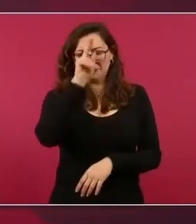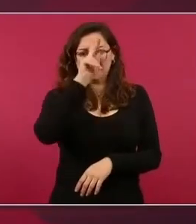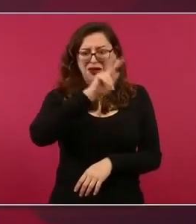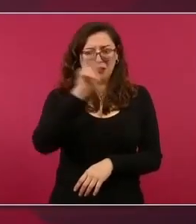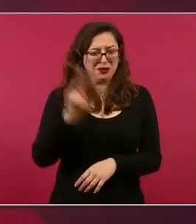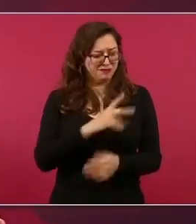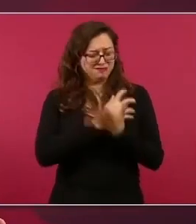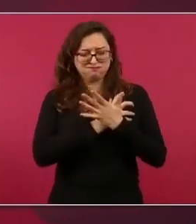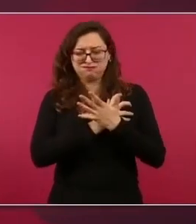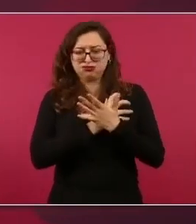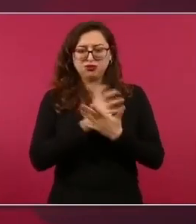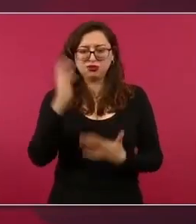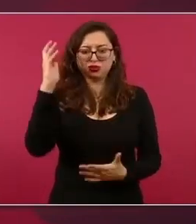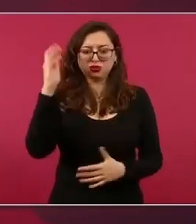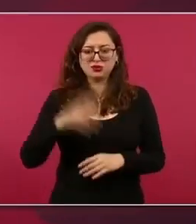extremistas.